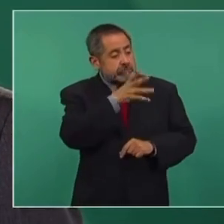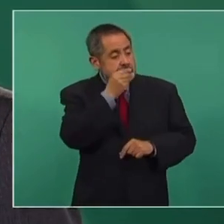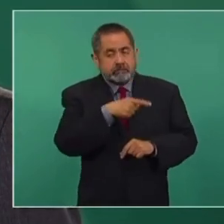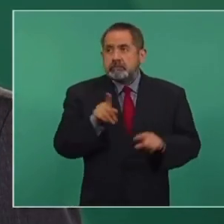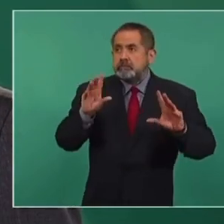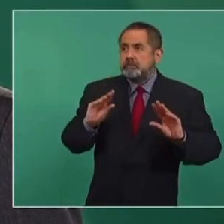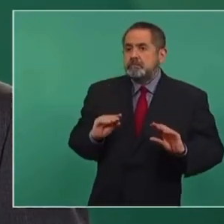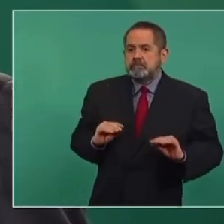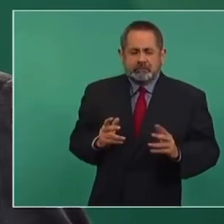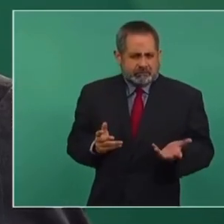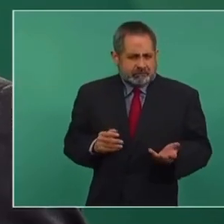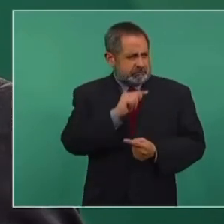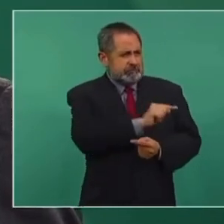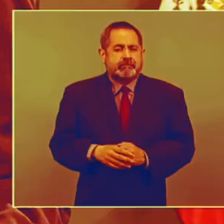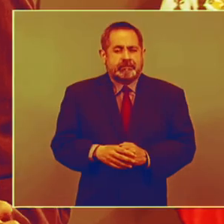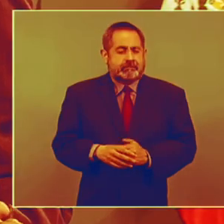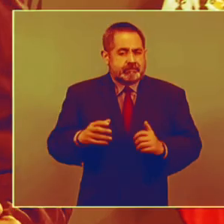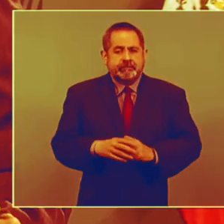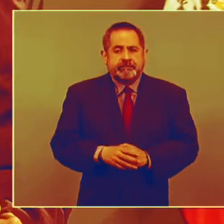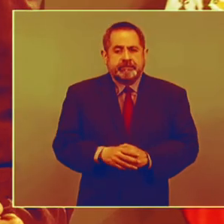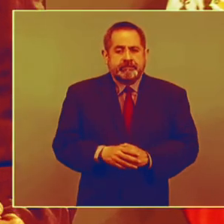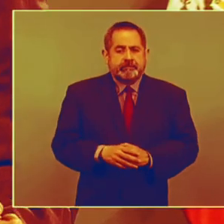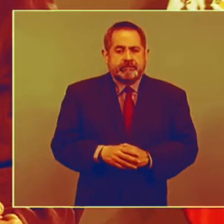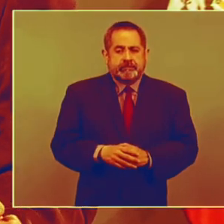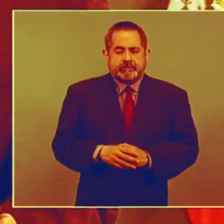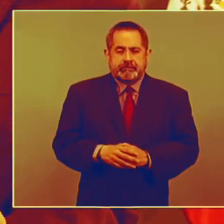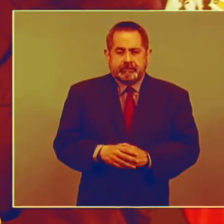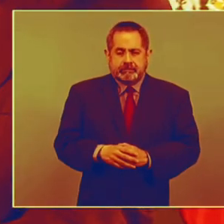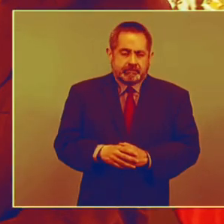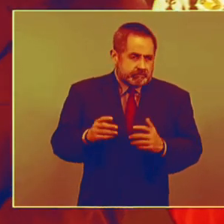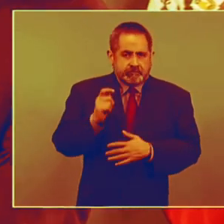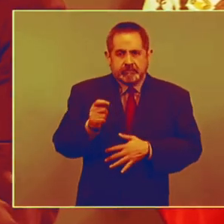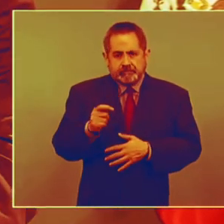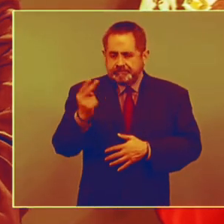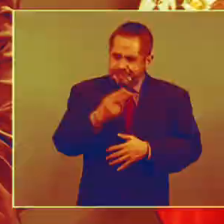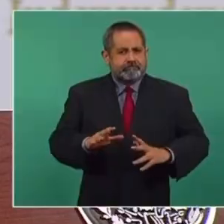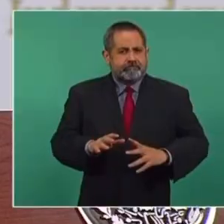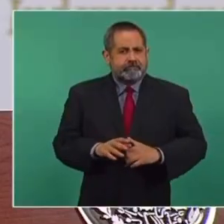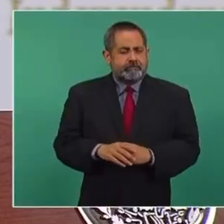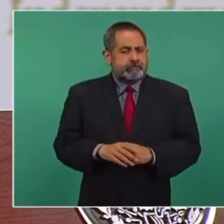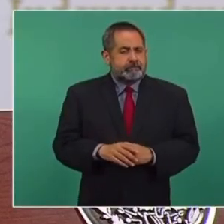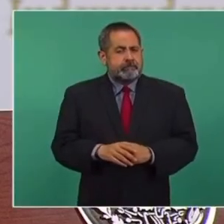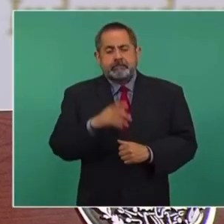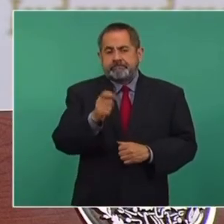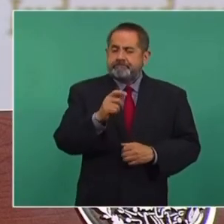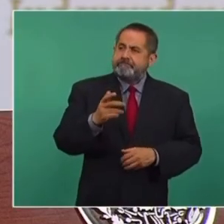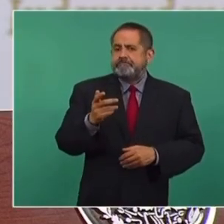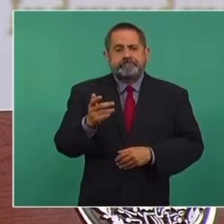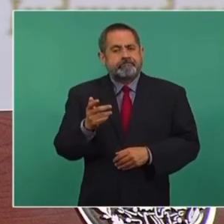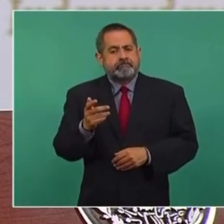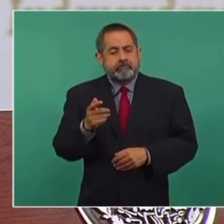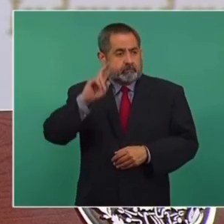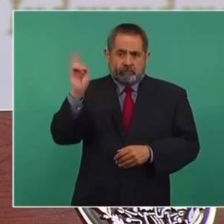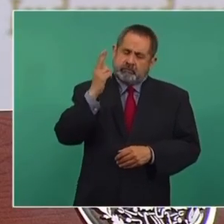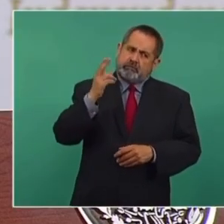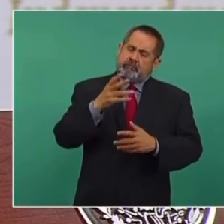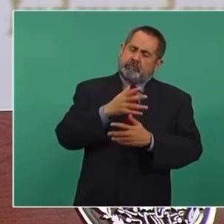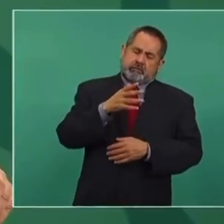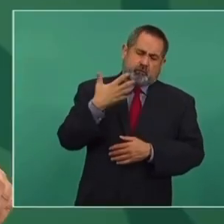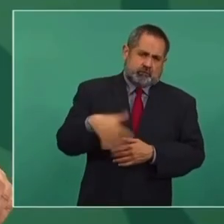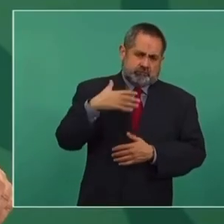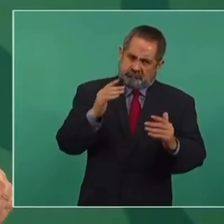y así en general. Entonces, sí, se requiere una sacudida, es una gran universidad,